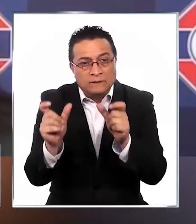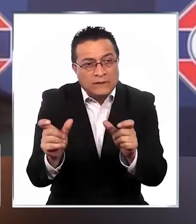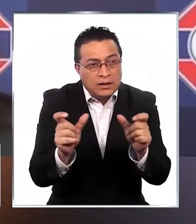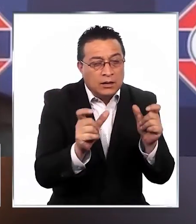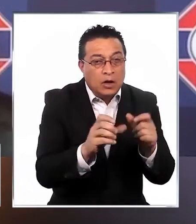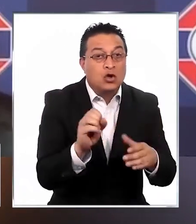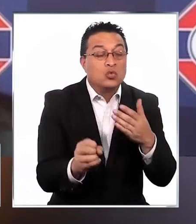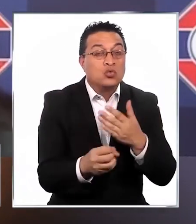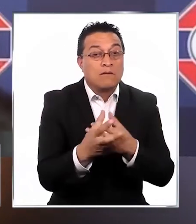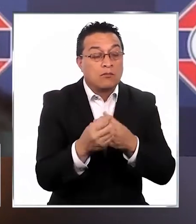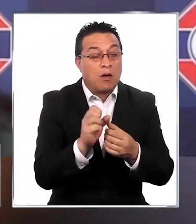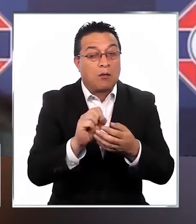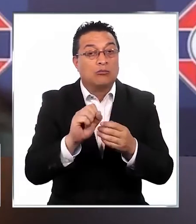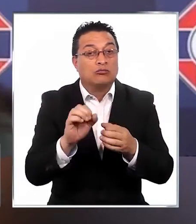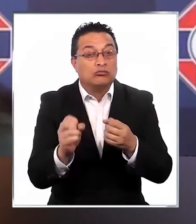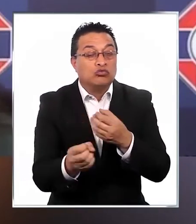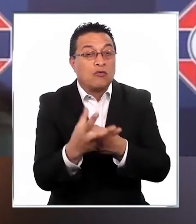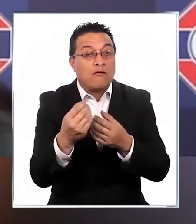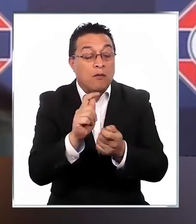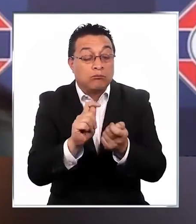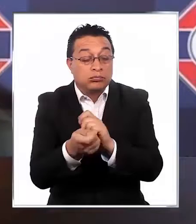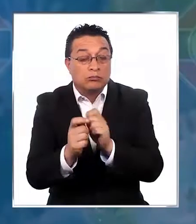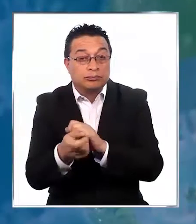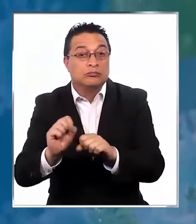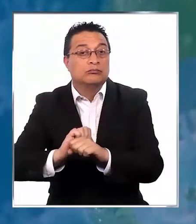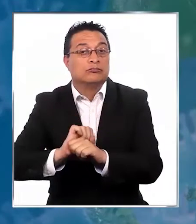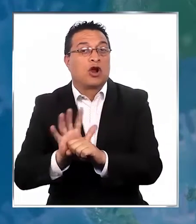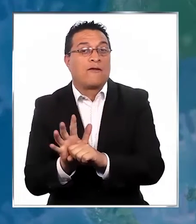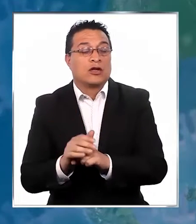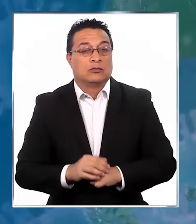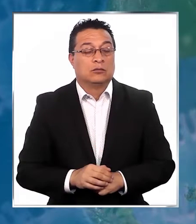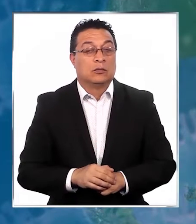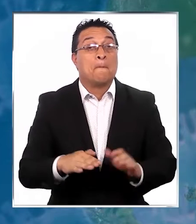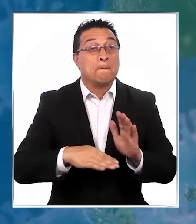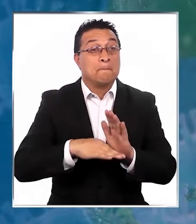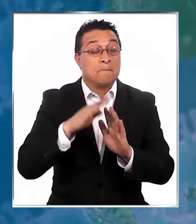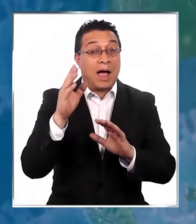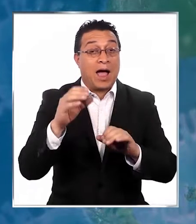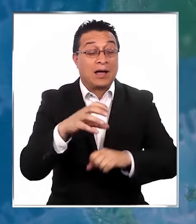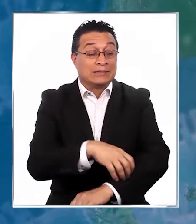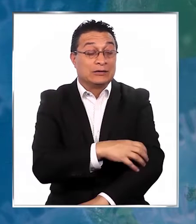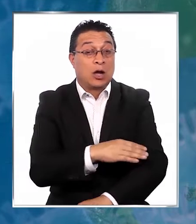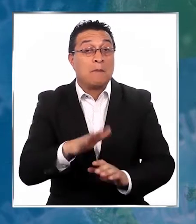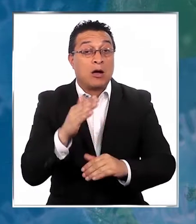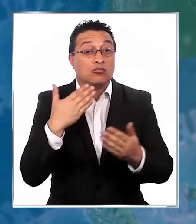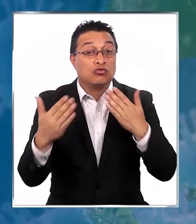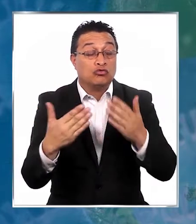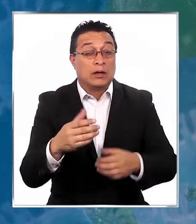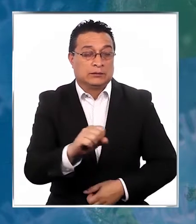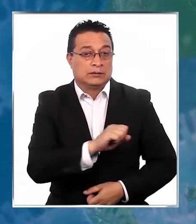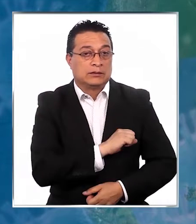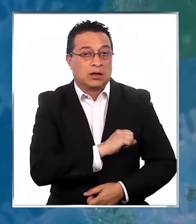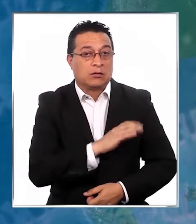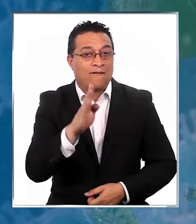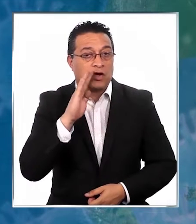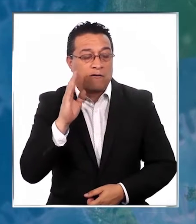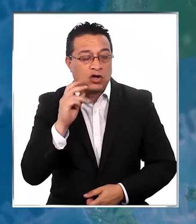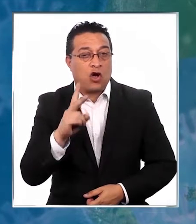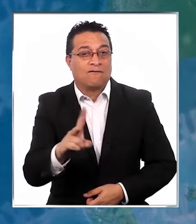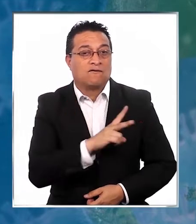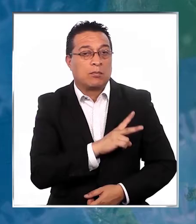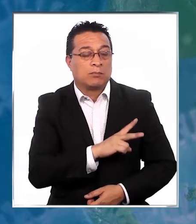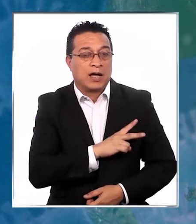vigilancia de nuevas variantes que se introducen a nuestro país. Las regiones con mayor alza de contagios son La Capital, Bío Bío,